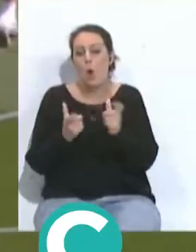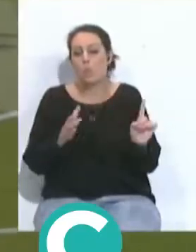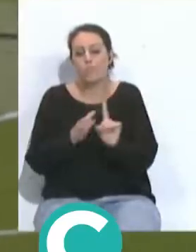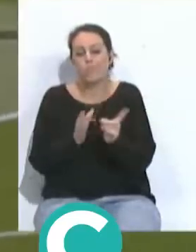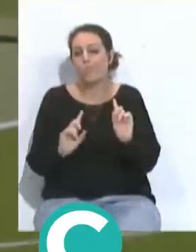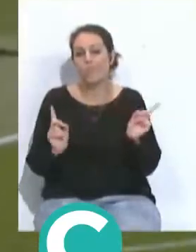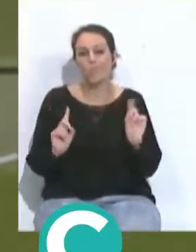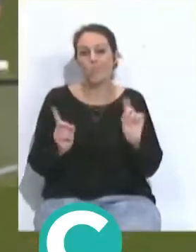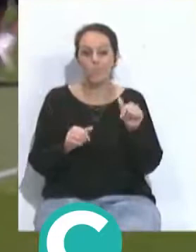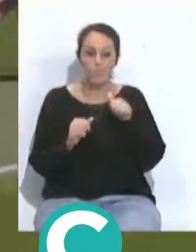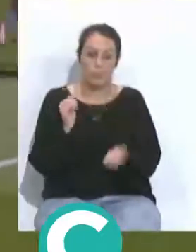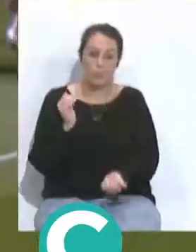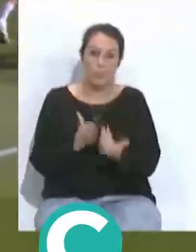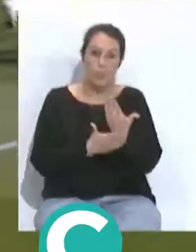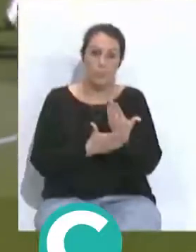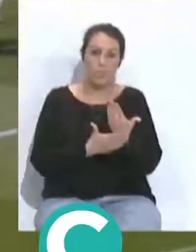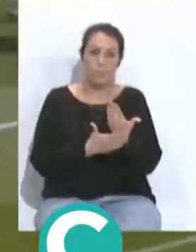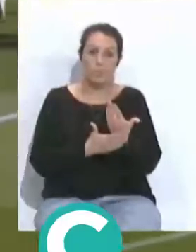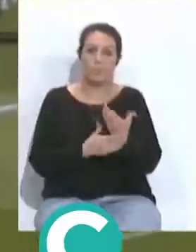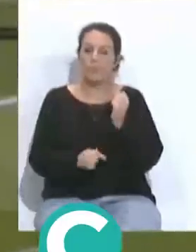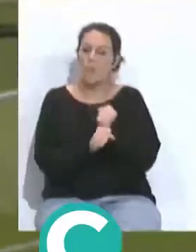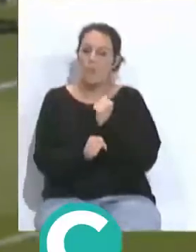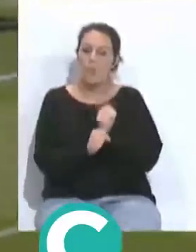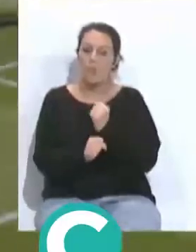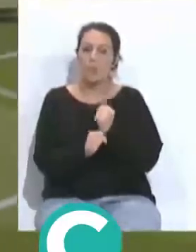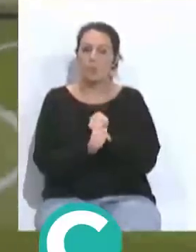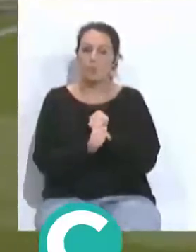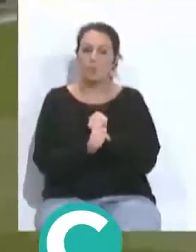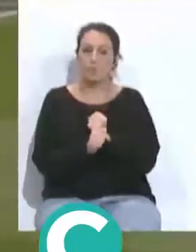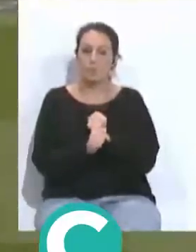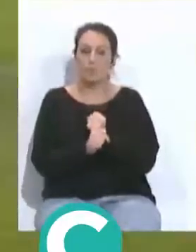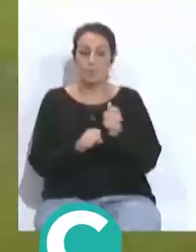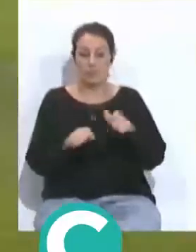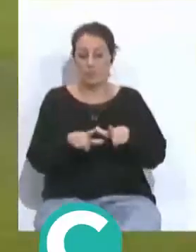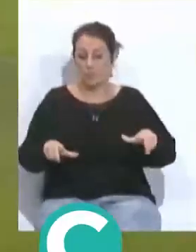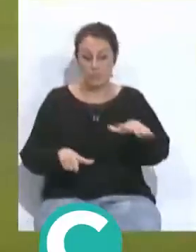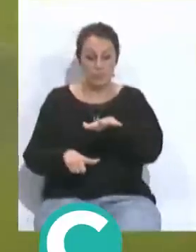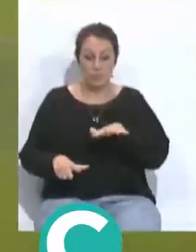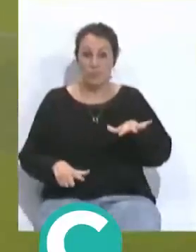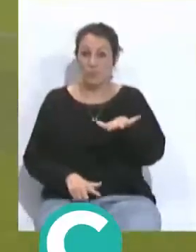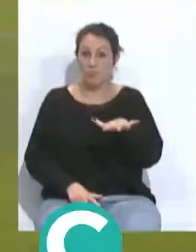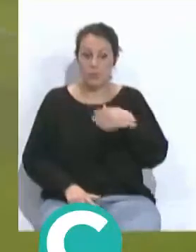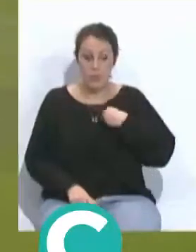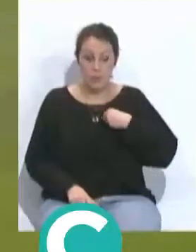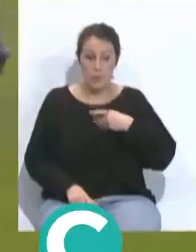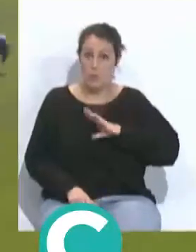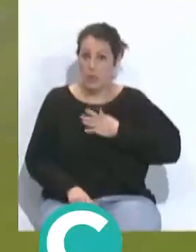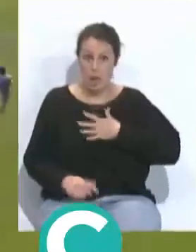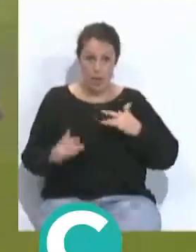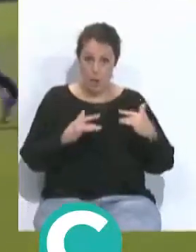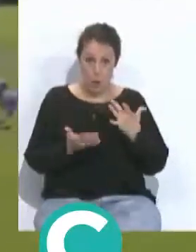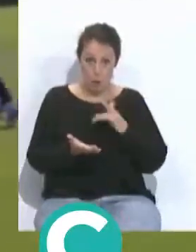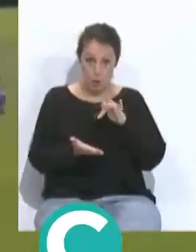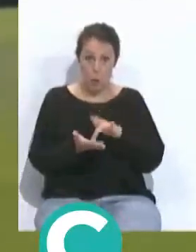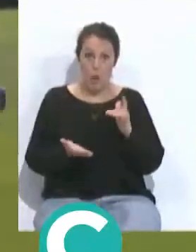Esta mañana estuvieron trabajando en el propio terreno donde se va a disputar mañana el